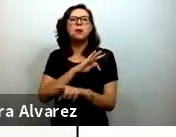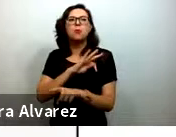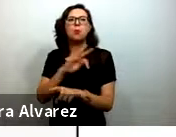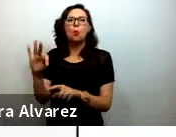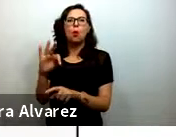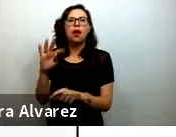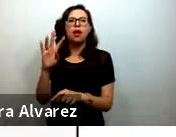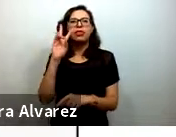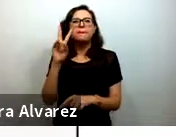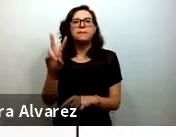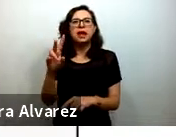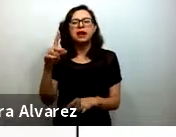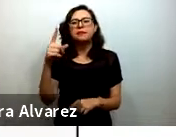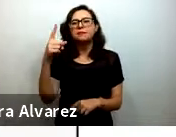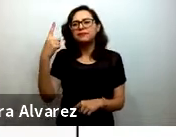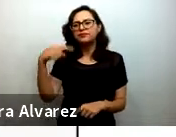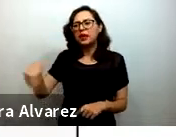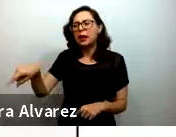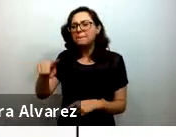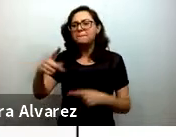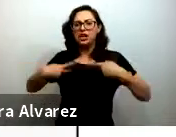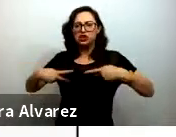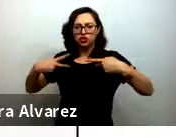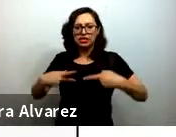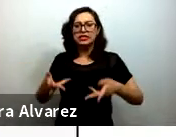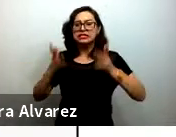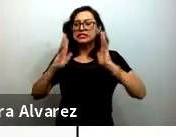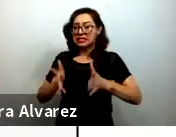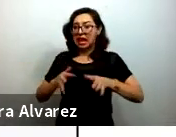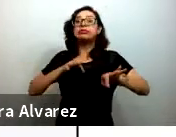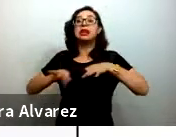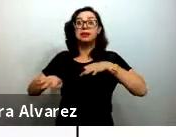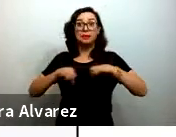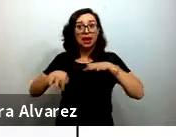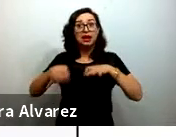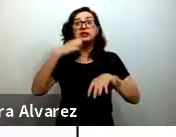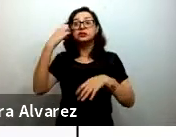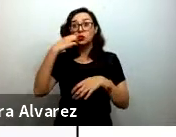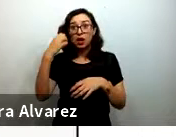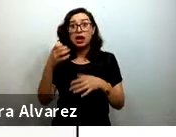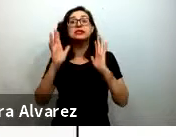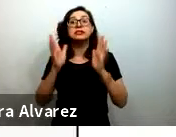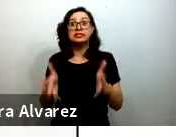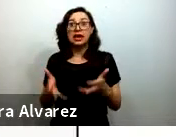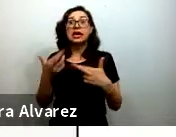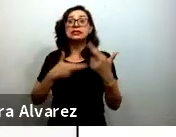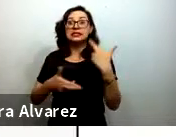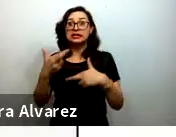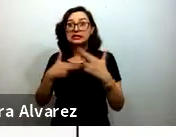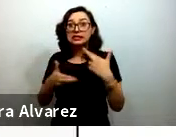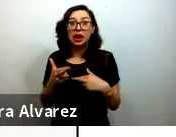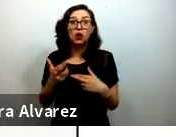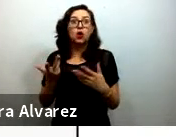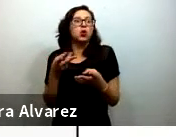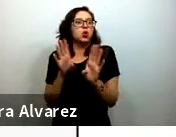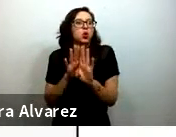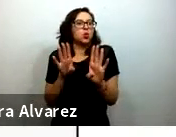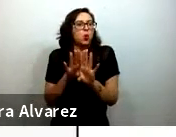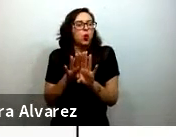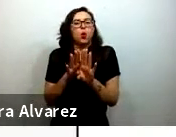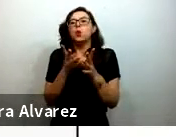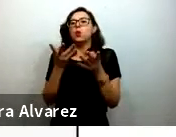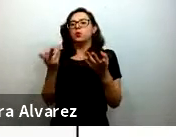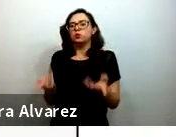para personas trabajando en establecimientos escolares con una atención a la